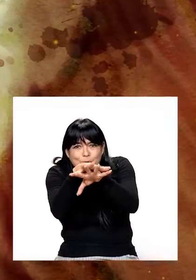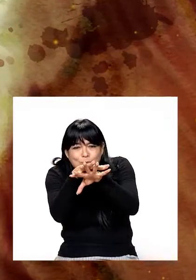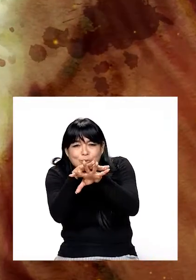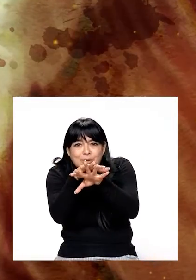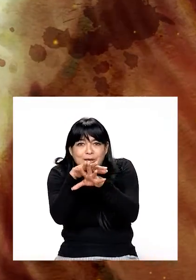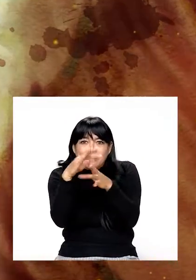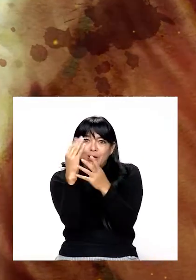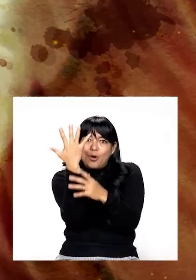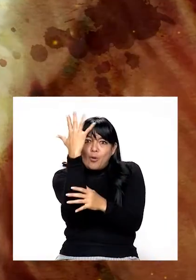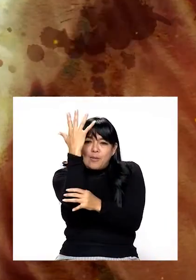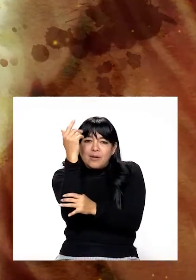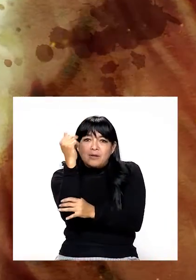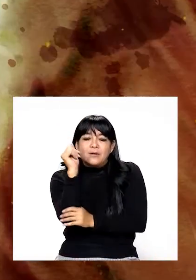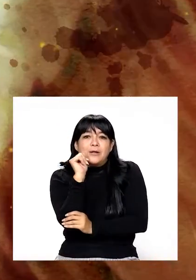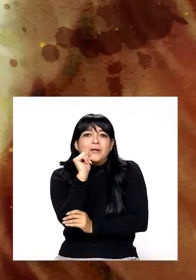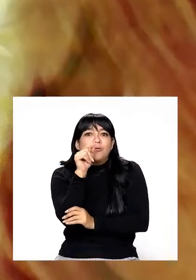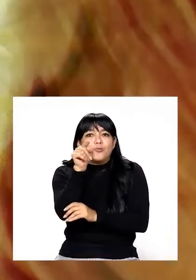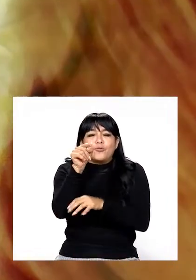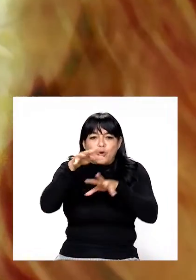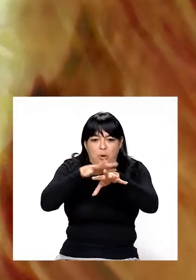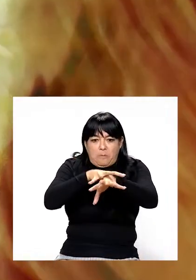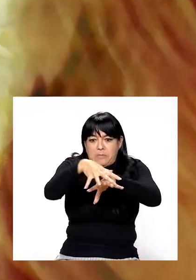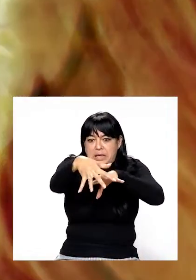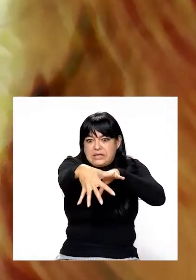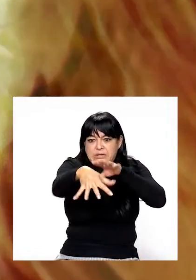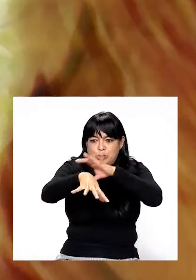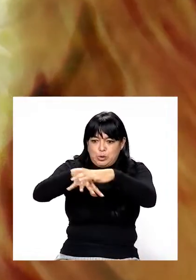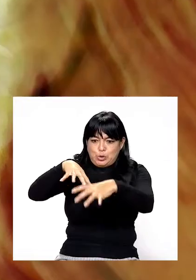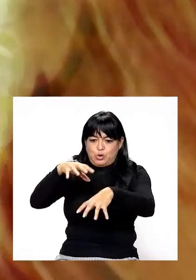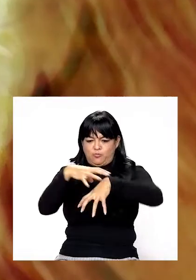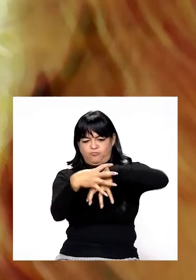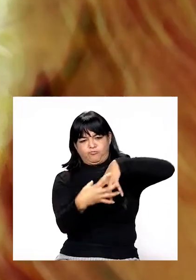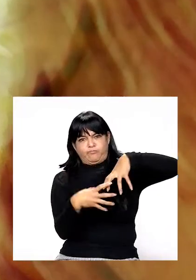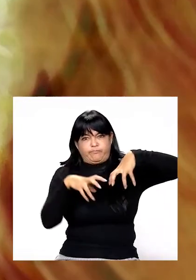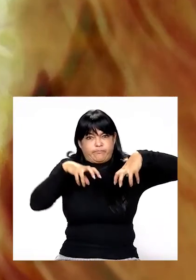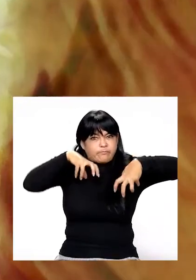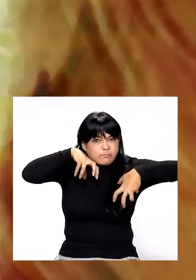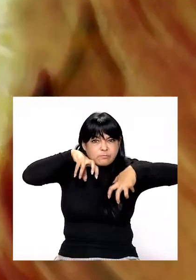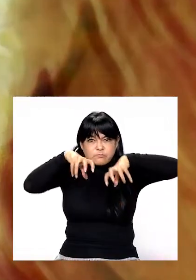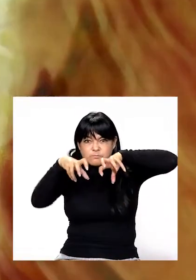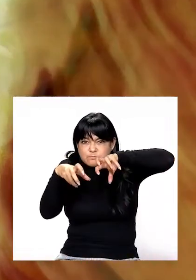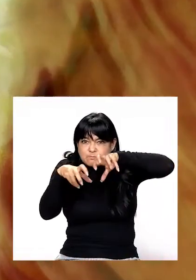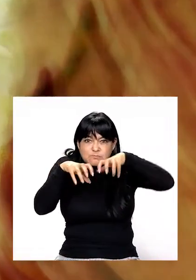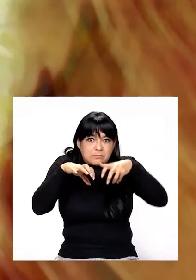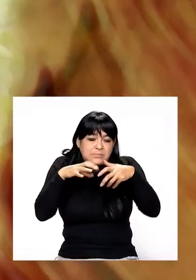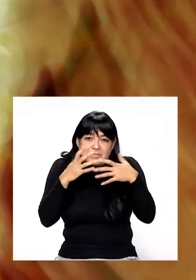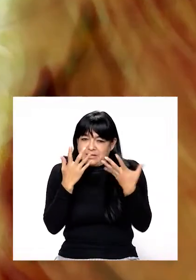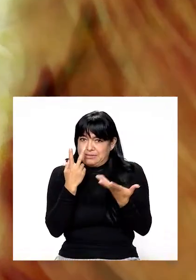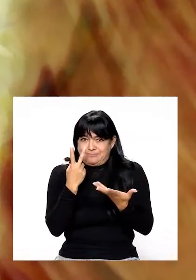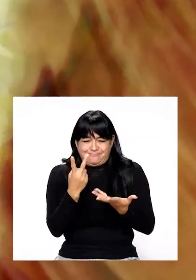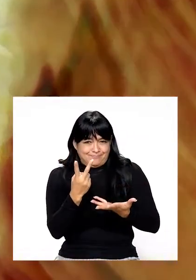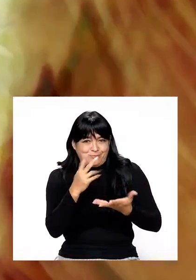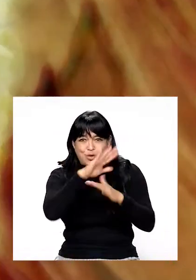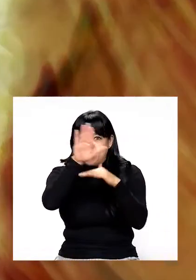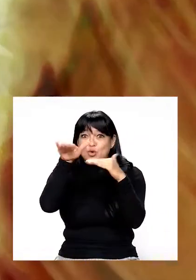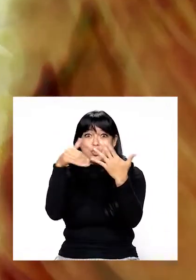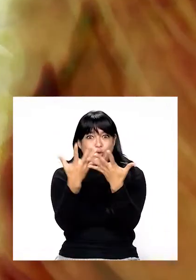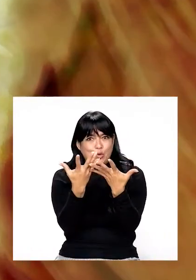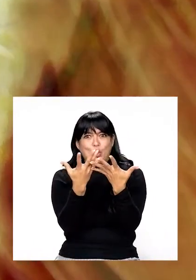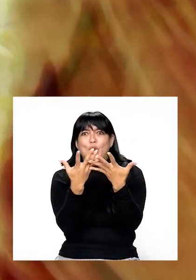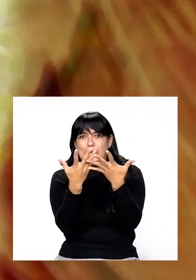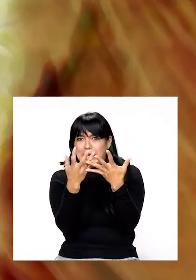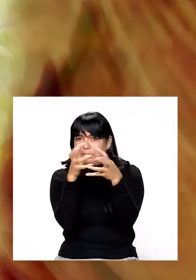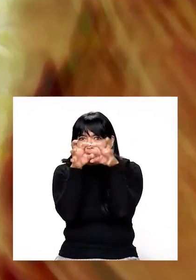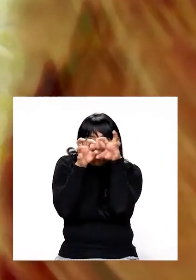hoz que se juntaran en los mangos, unos pies enormes y unas manos monstruosas. Y por si no